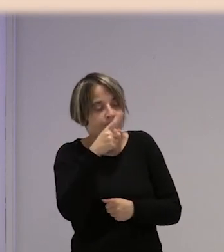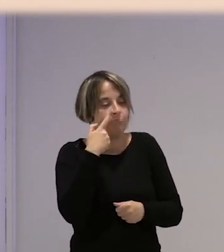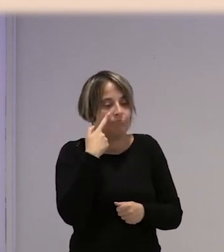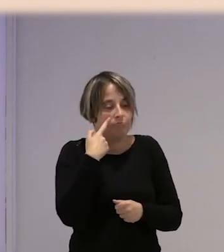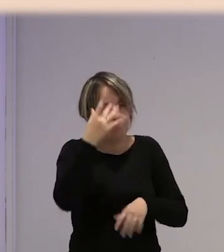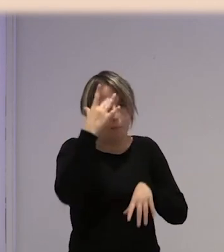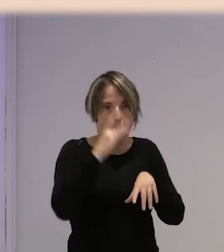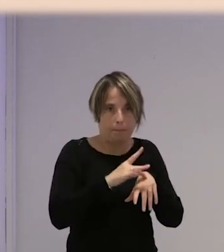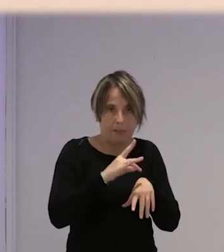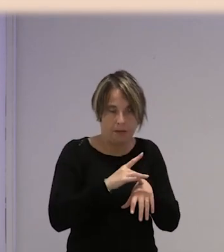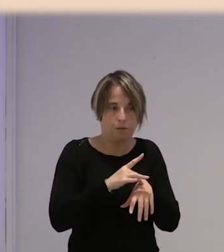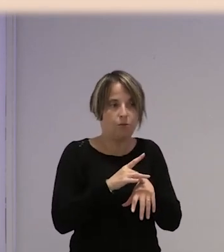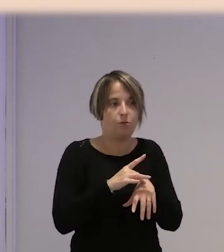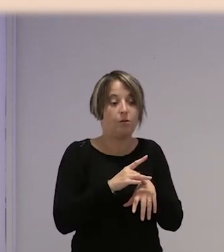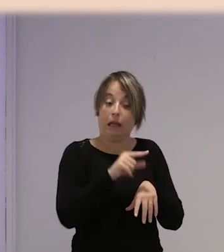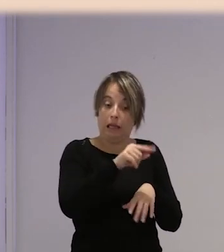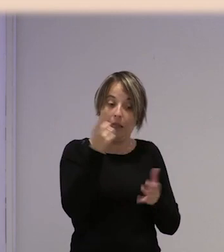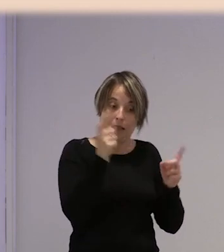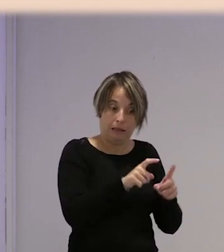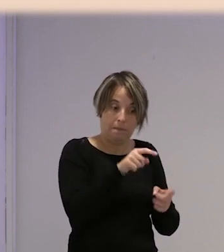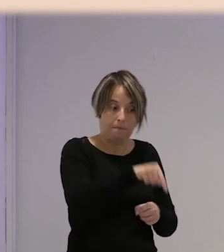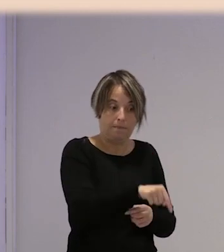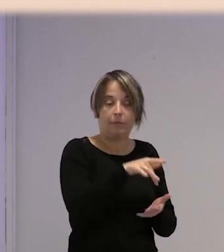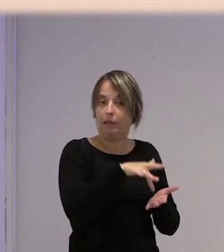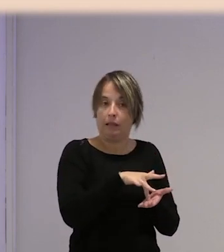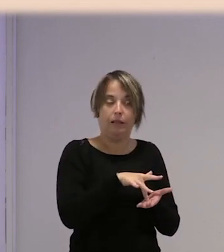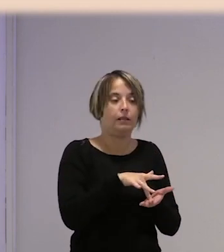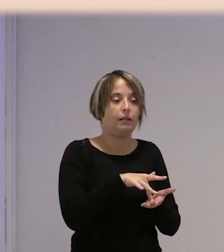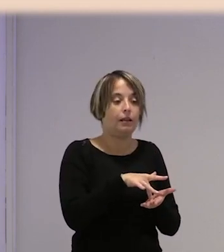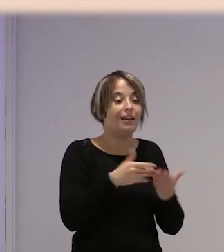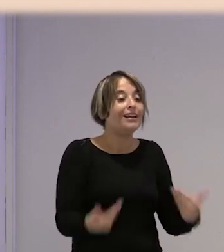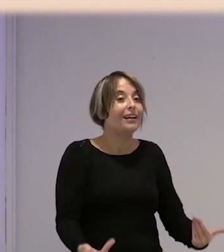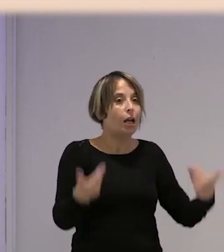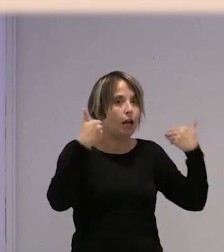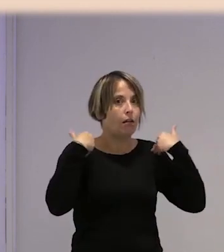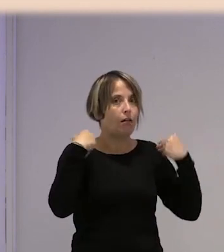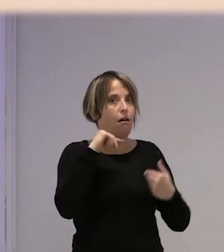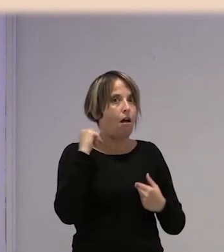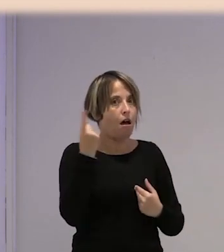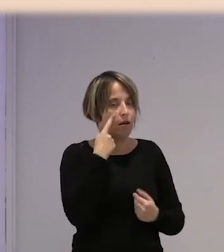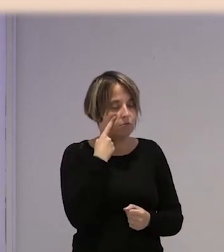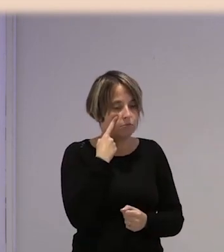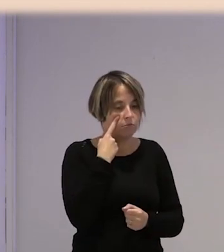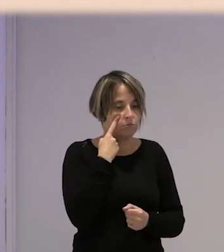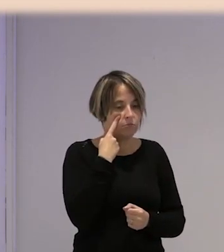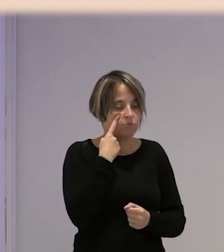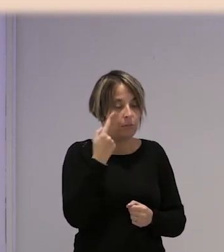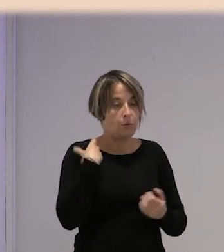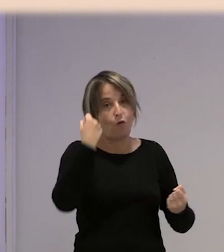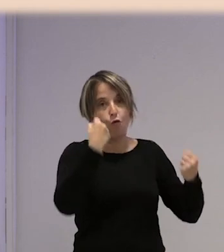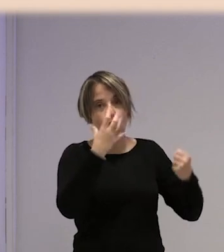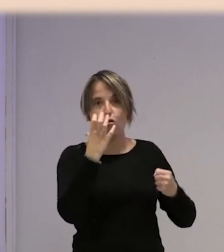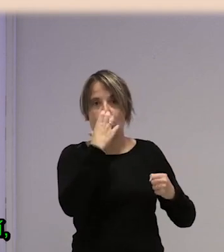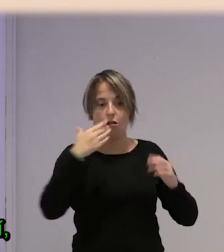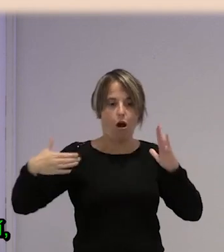al médico. Ese día que fuimos para allá, el encargado se enteró que íbamos ir para allá, nos cruzó la furgoneta en